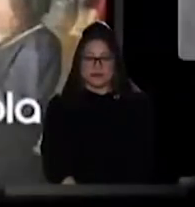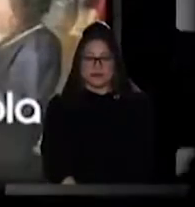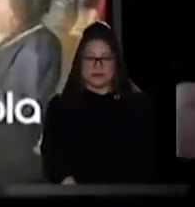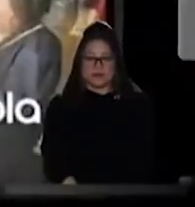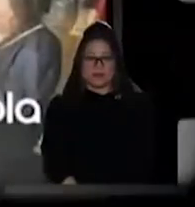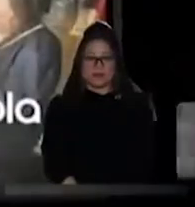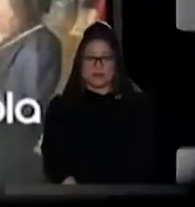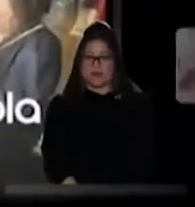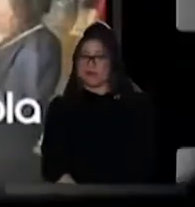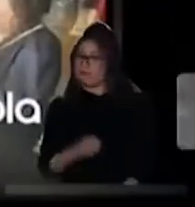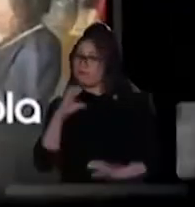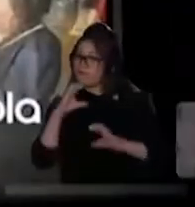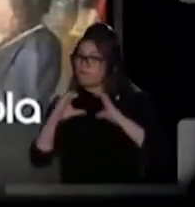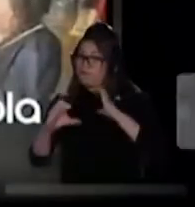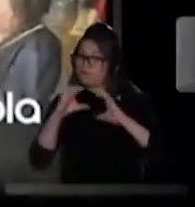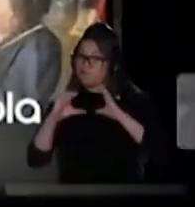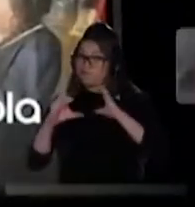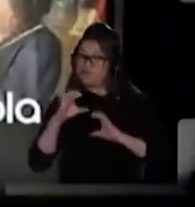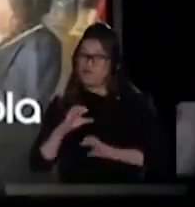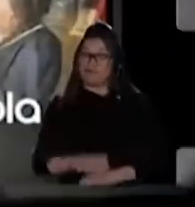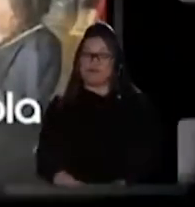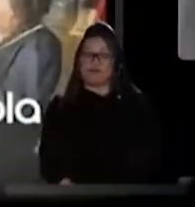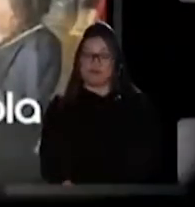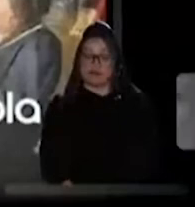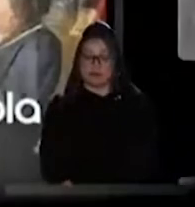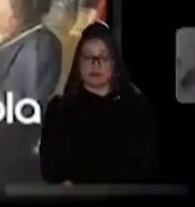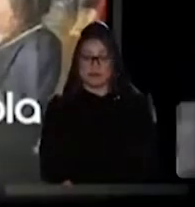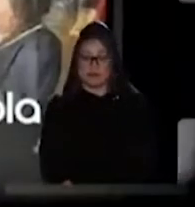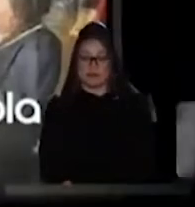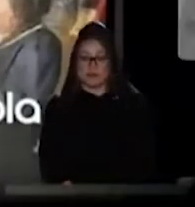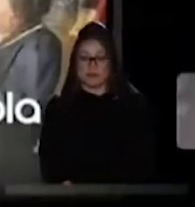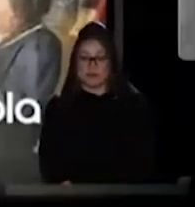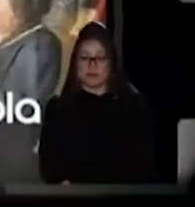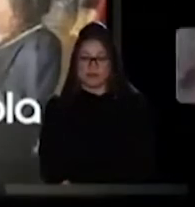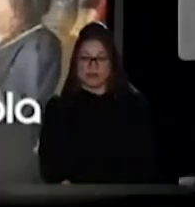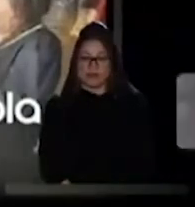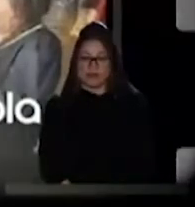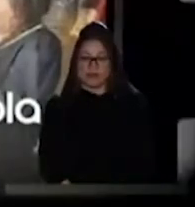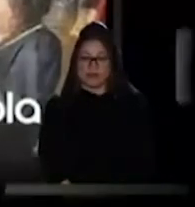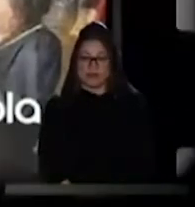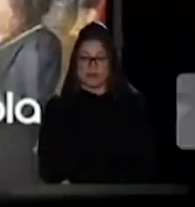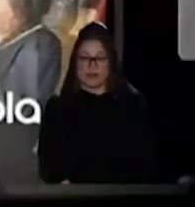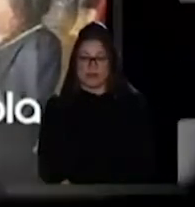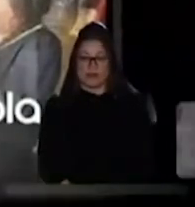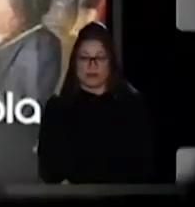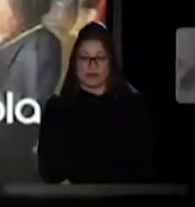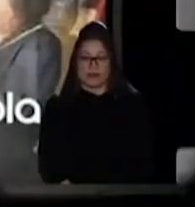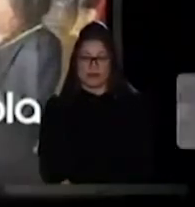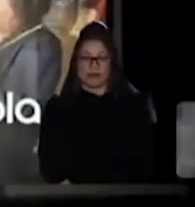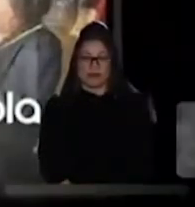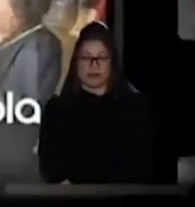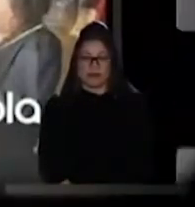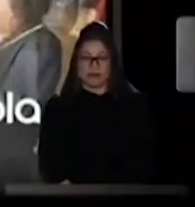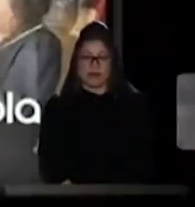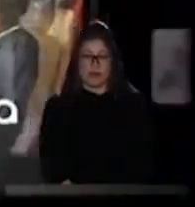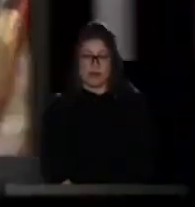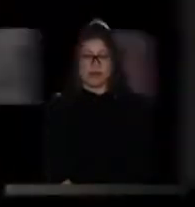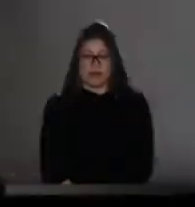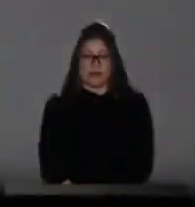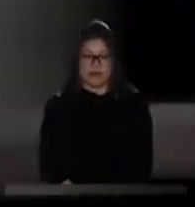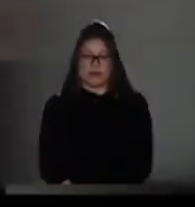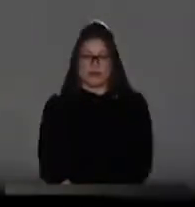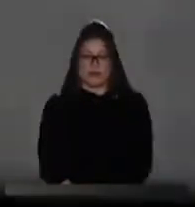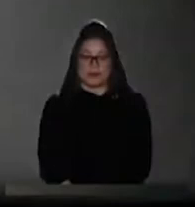La Comunicación. La Comunicación. Acá no se pierdan el corto de la Comunicación. No olvides